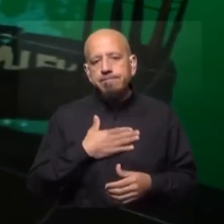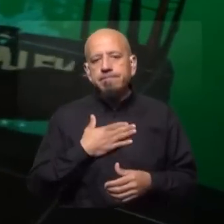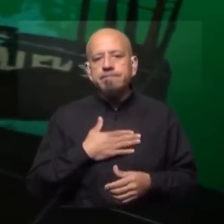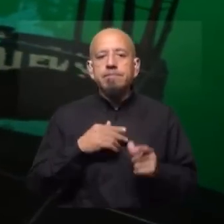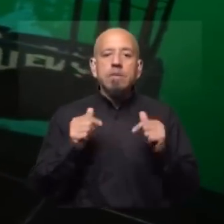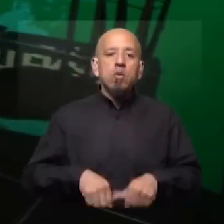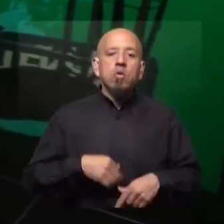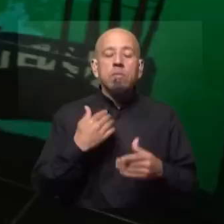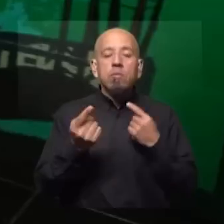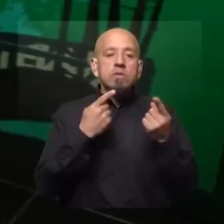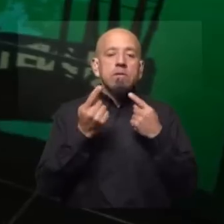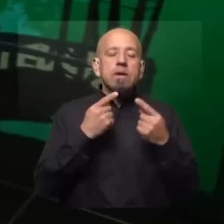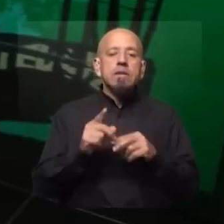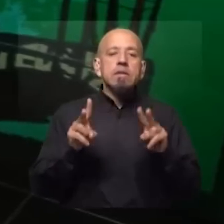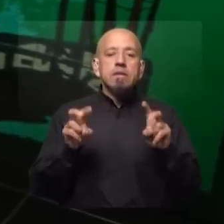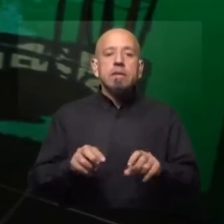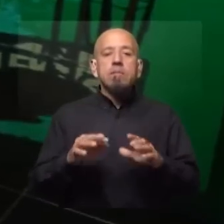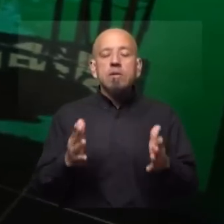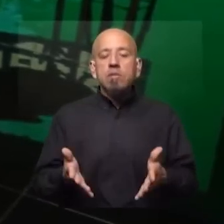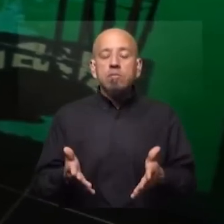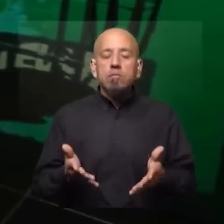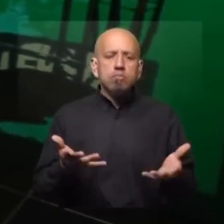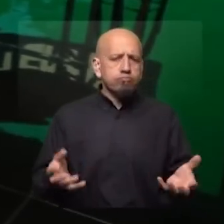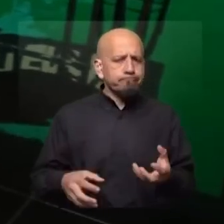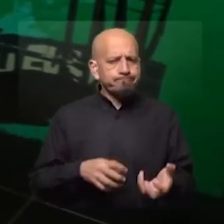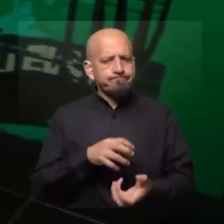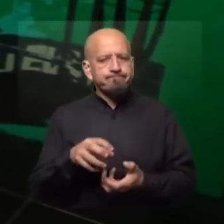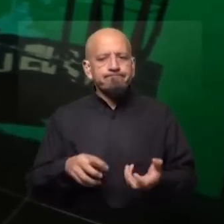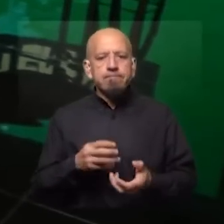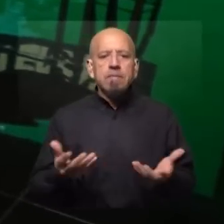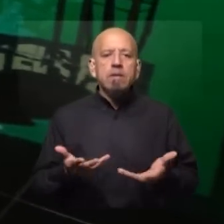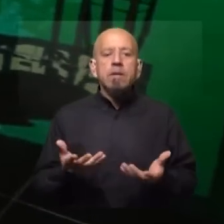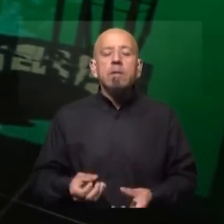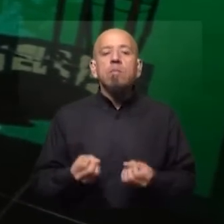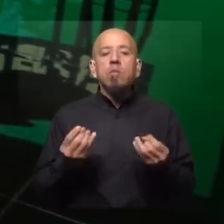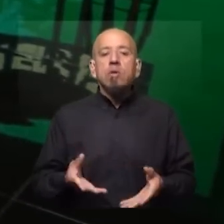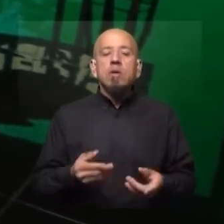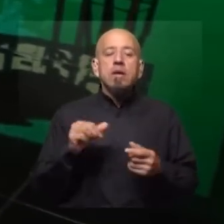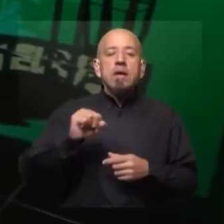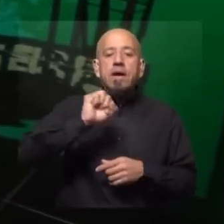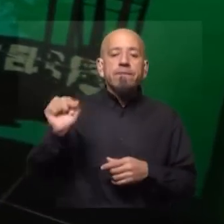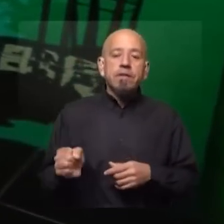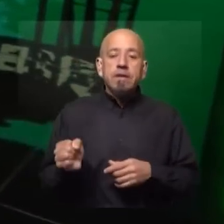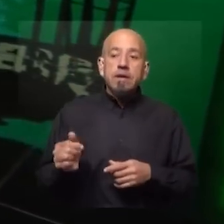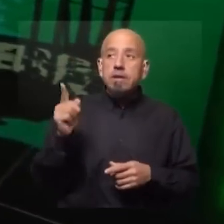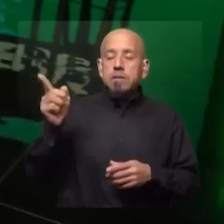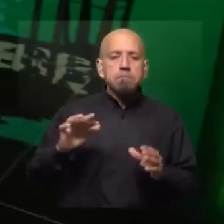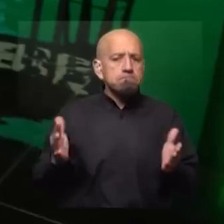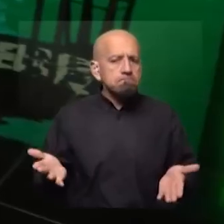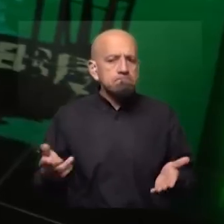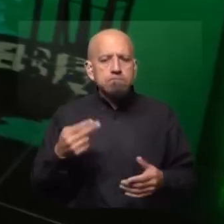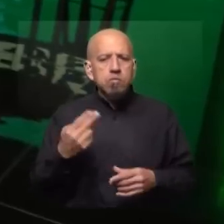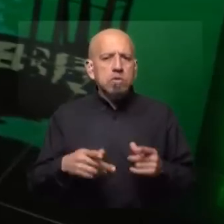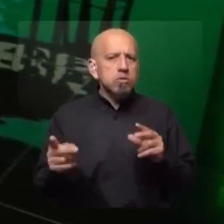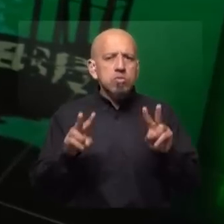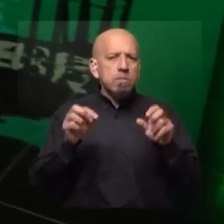bien, y hoy vamos a estar abordando temas, como dicen, de candente actualidad. Porque el continente africano no suele ser un tema que esté en las